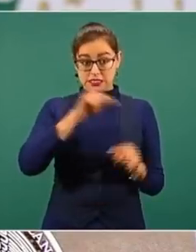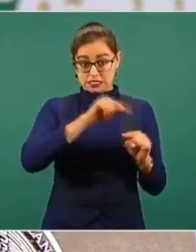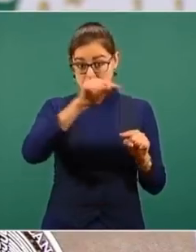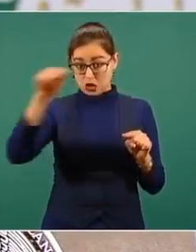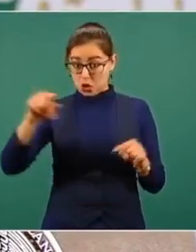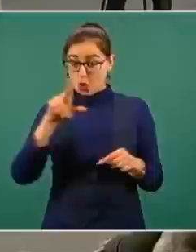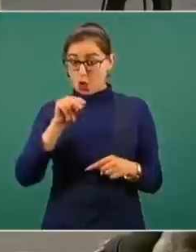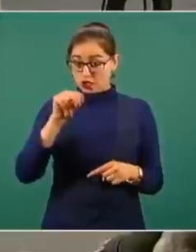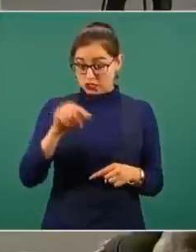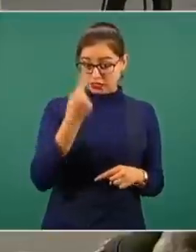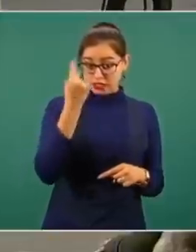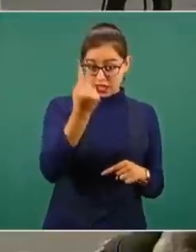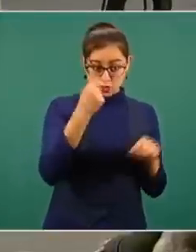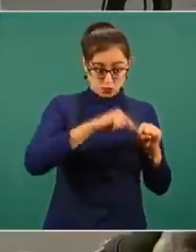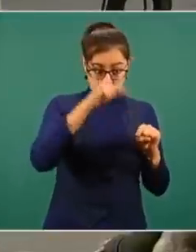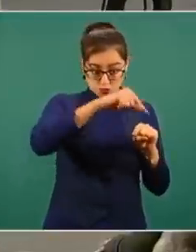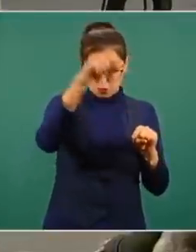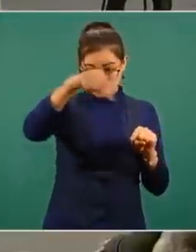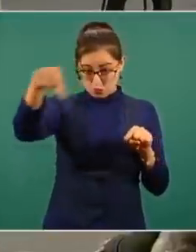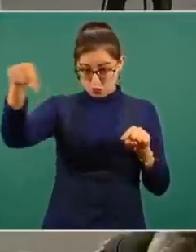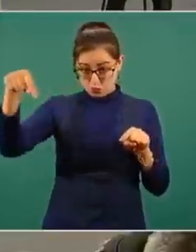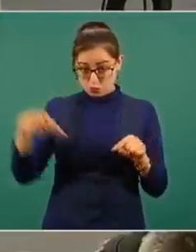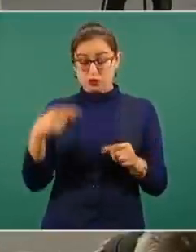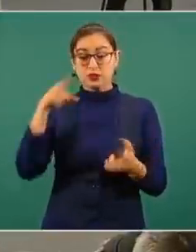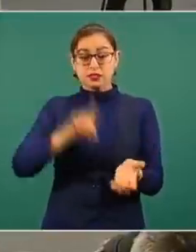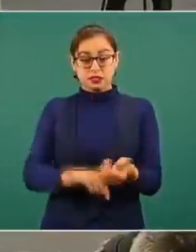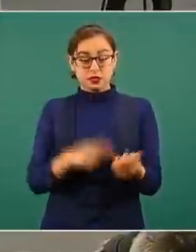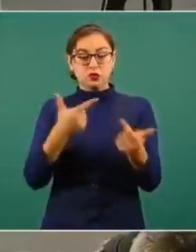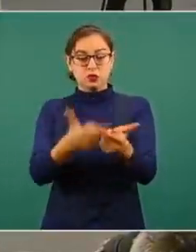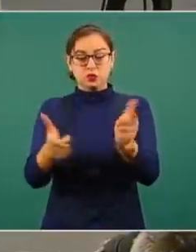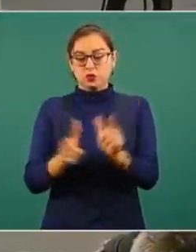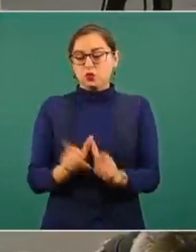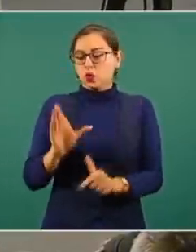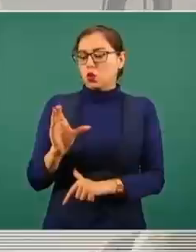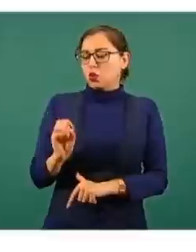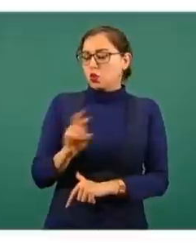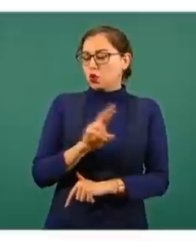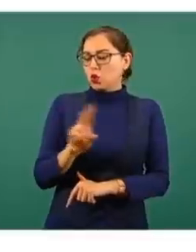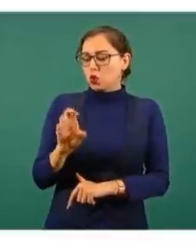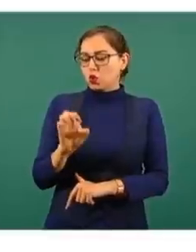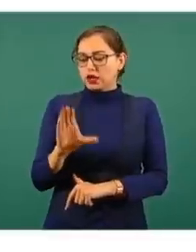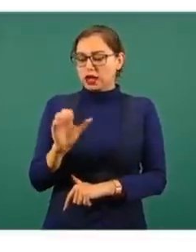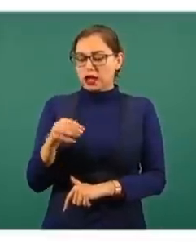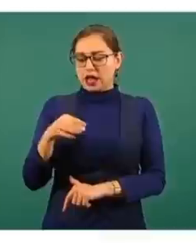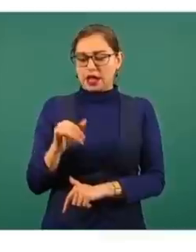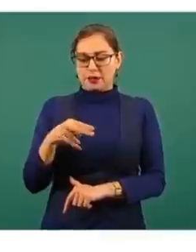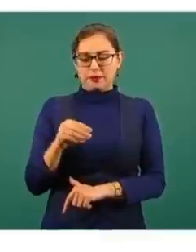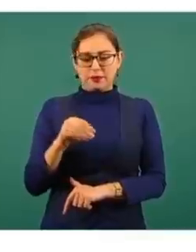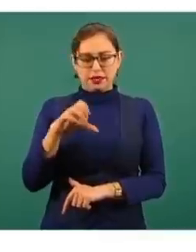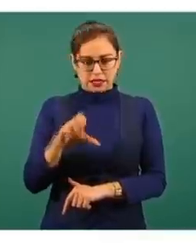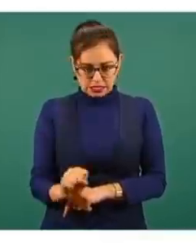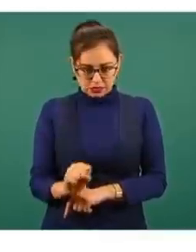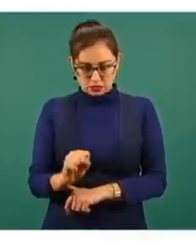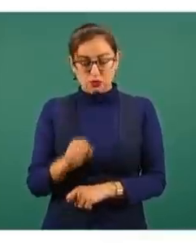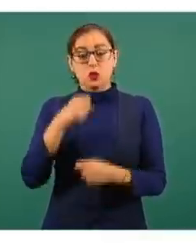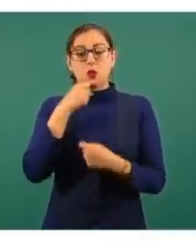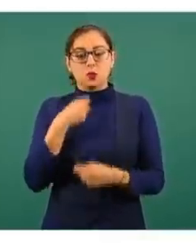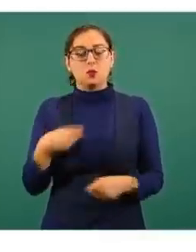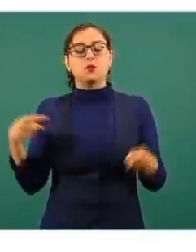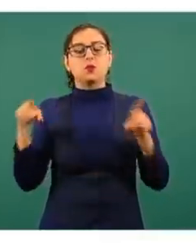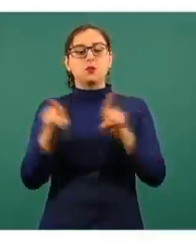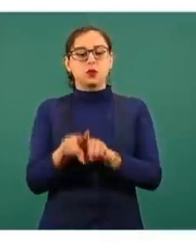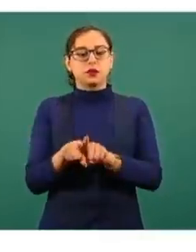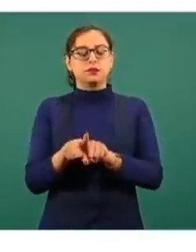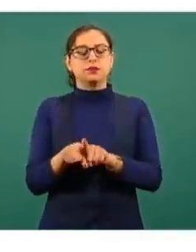las que se les entregarán los paquetes, las 17 rutas terrestres que se